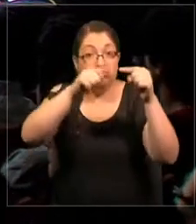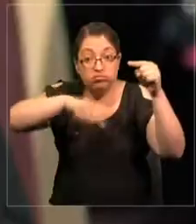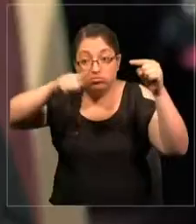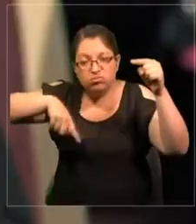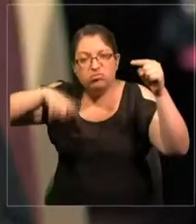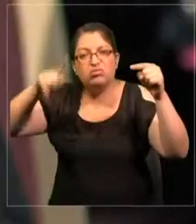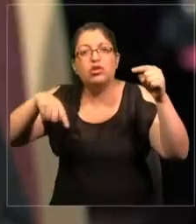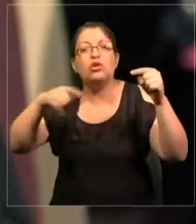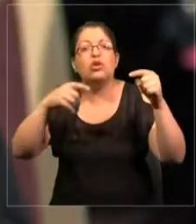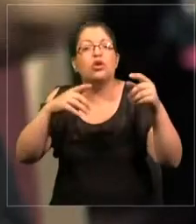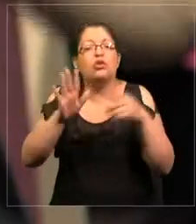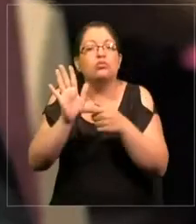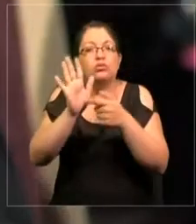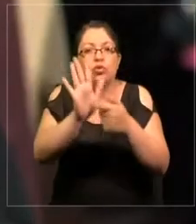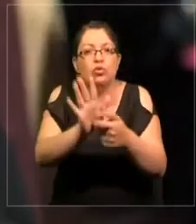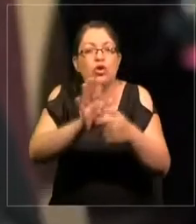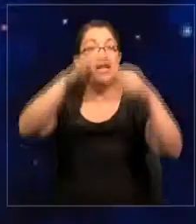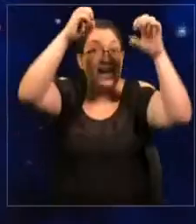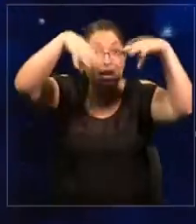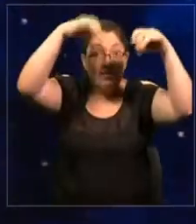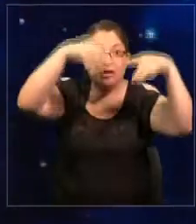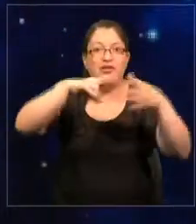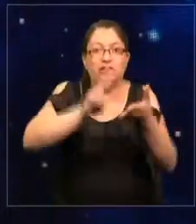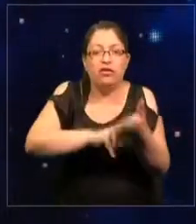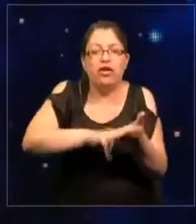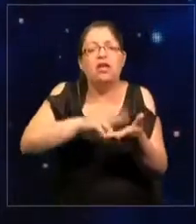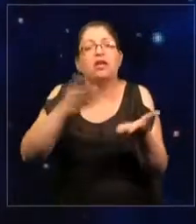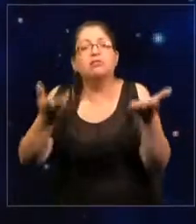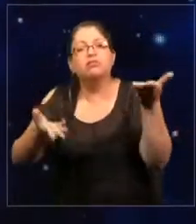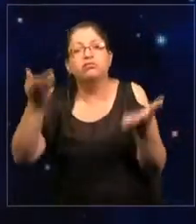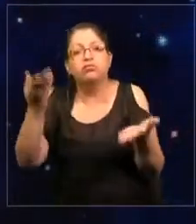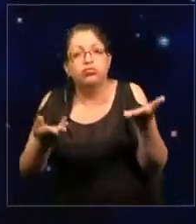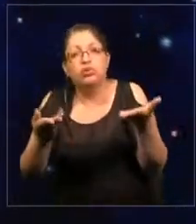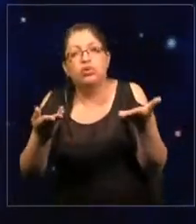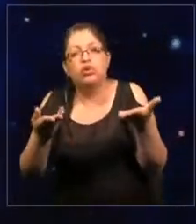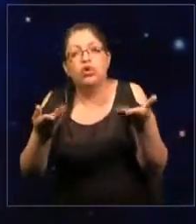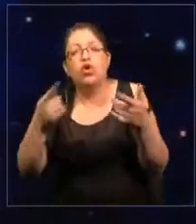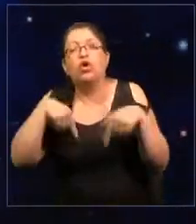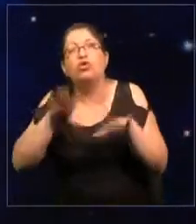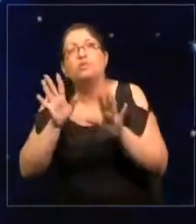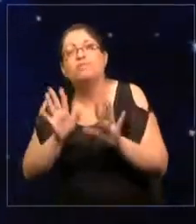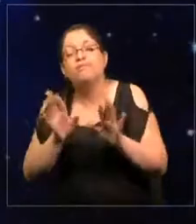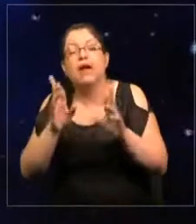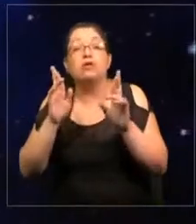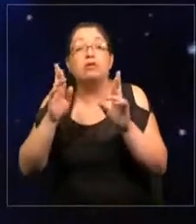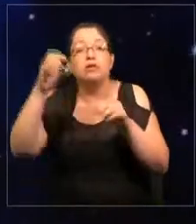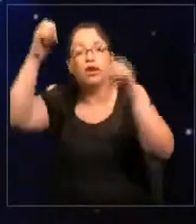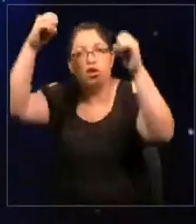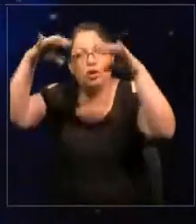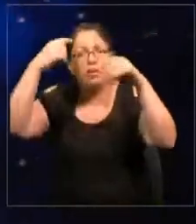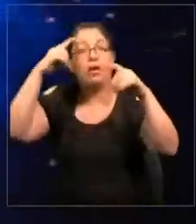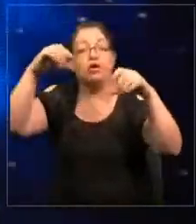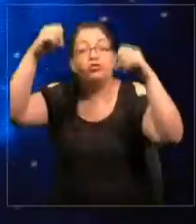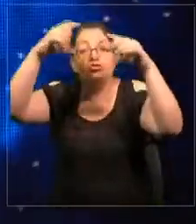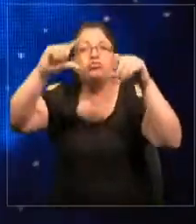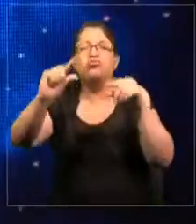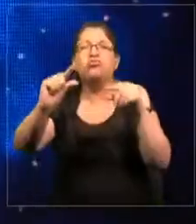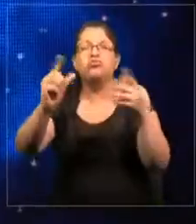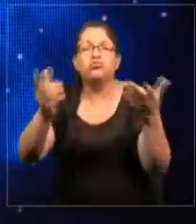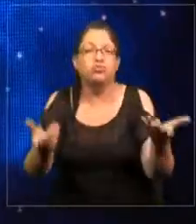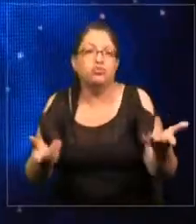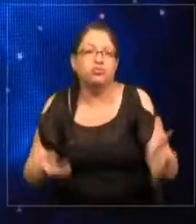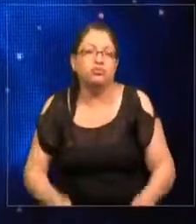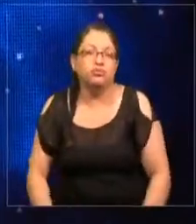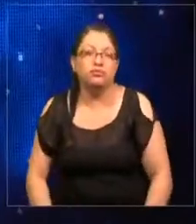la precipitación real versus la precipitación esperada, y ha sido menor, mucho menor de lo esperado.